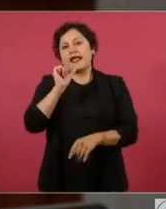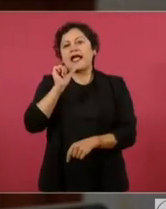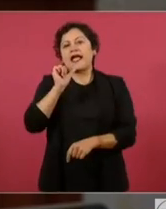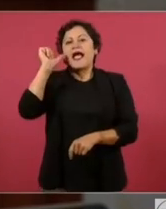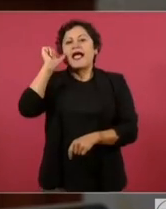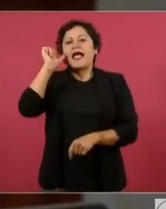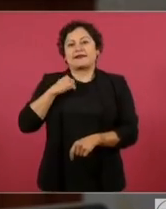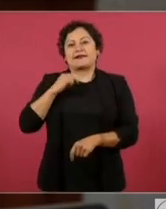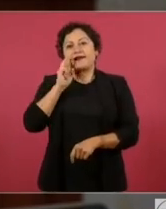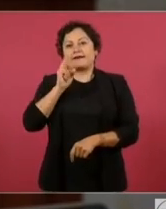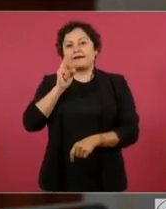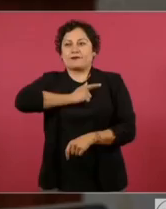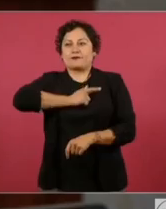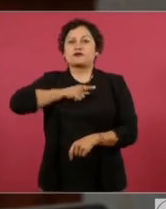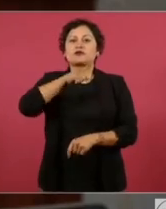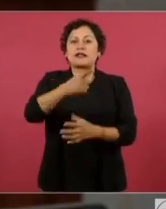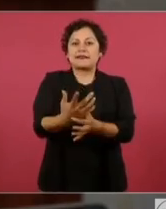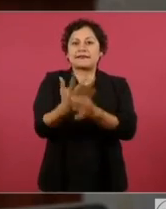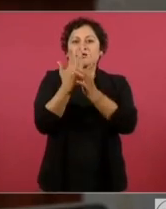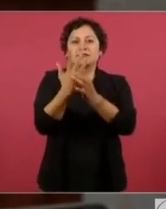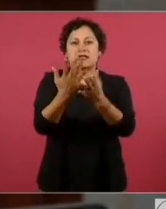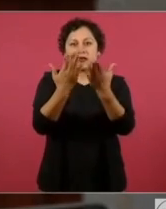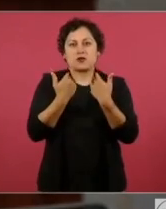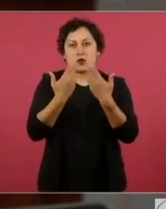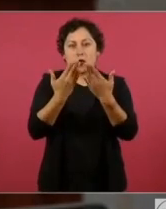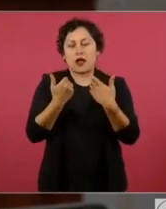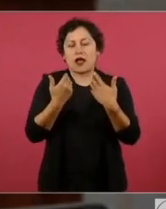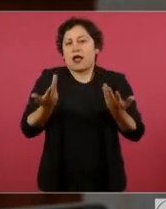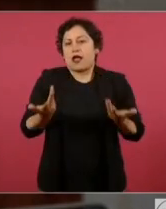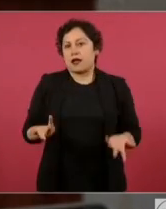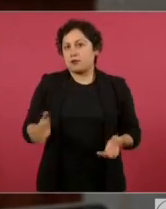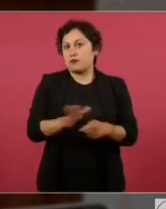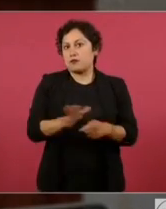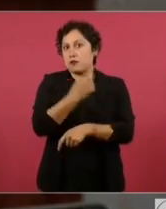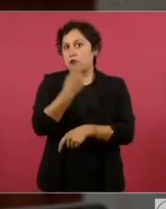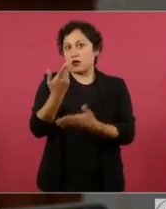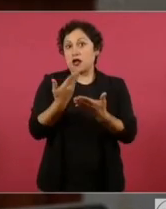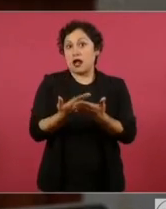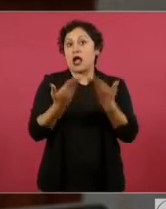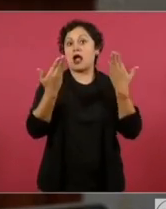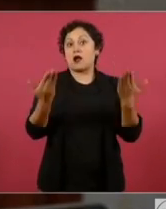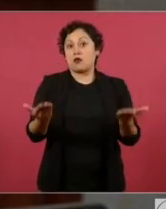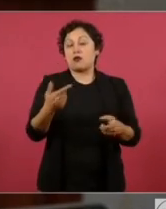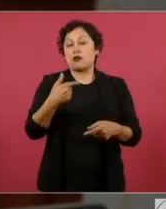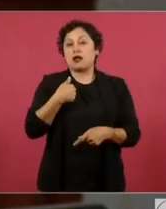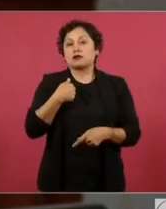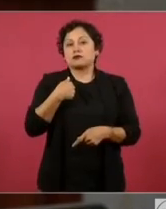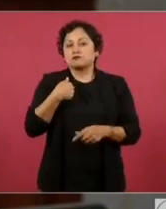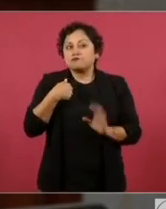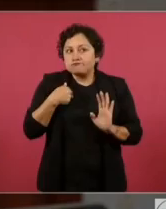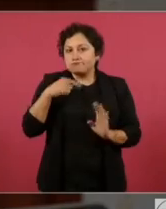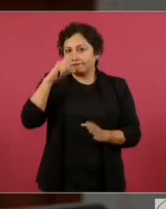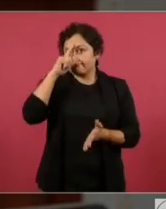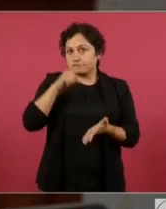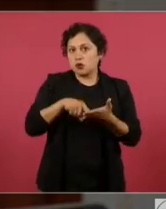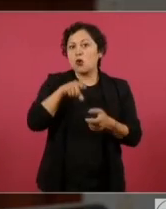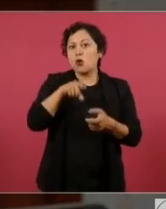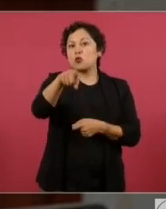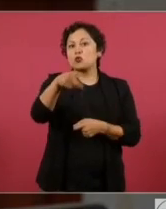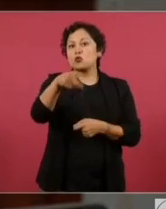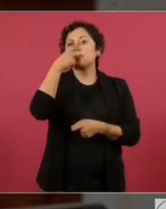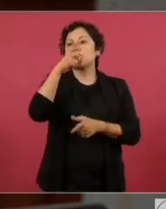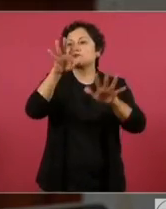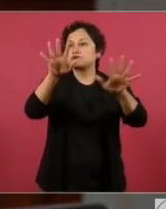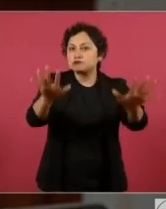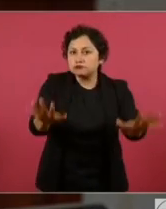polarización, porque así, al menos por decirlo, a lo mejor ya se van aplacando las cosas y no suceden